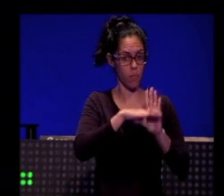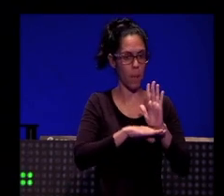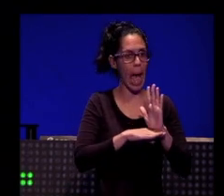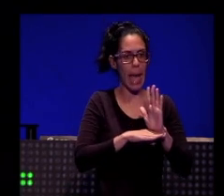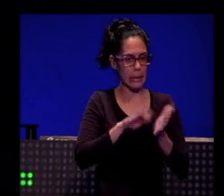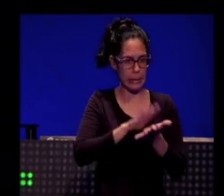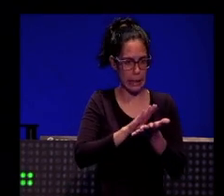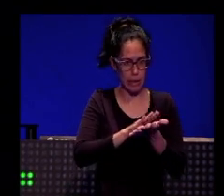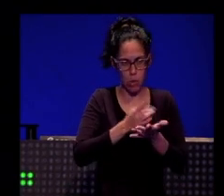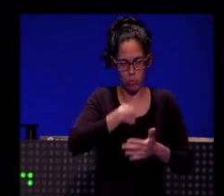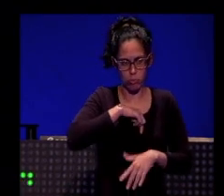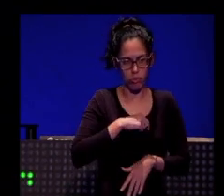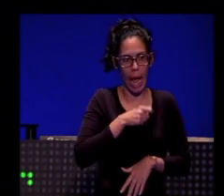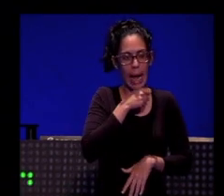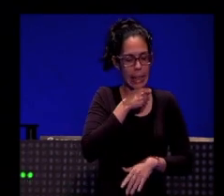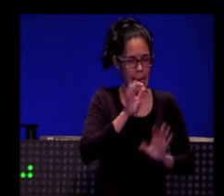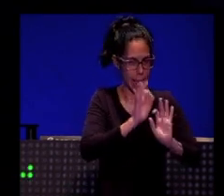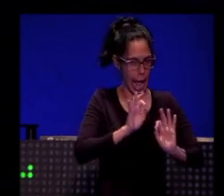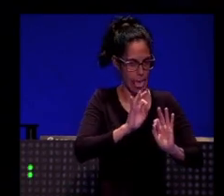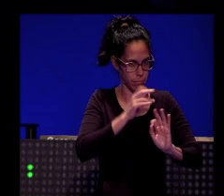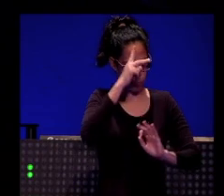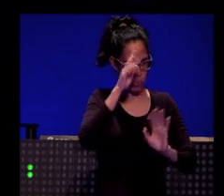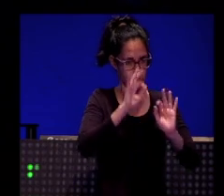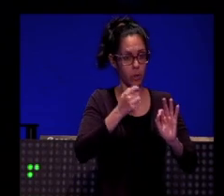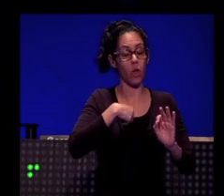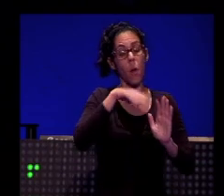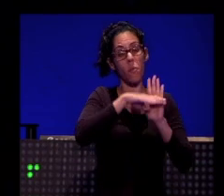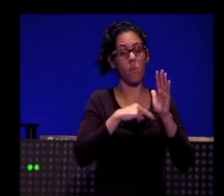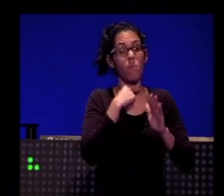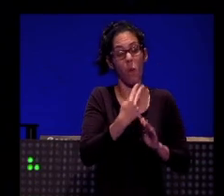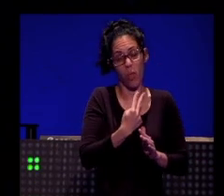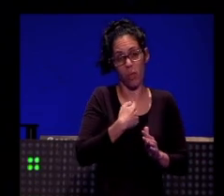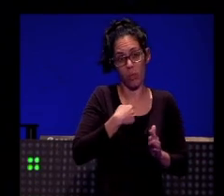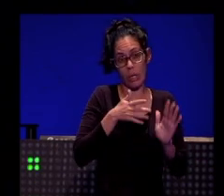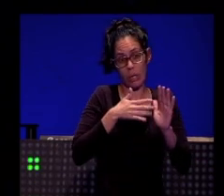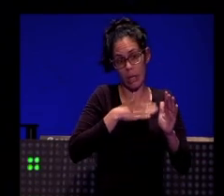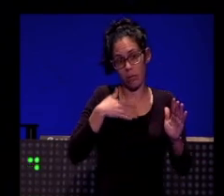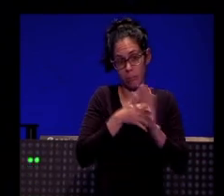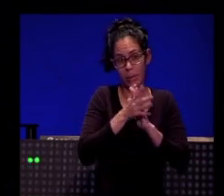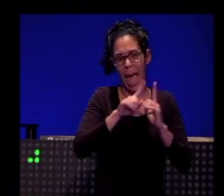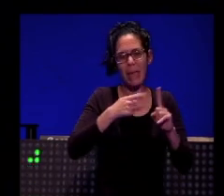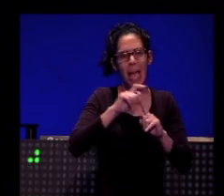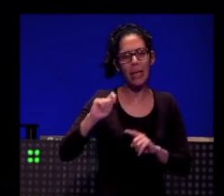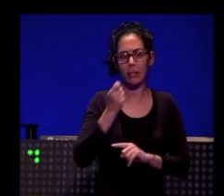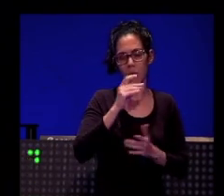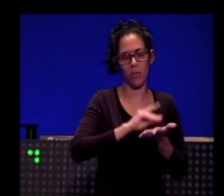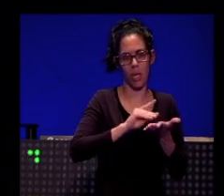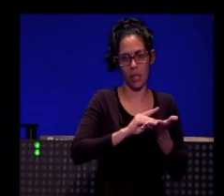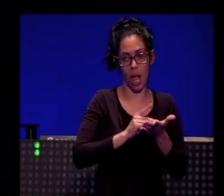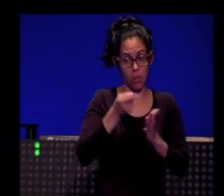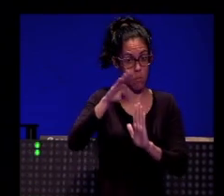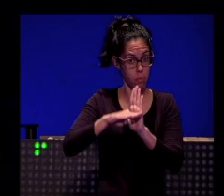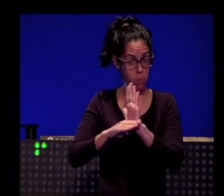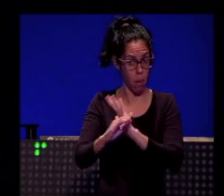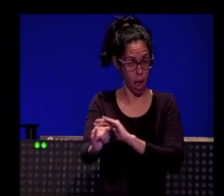cantar ni nada por el estilo. Vengo a hablaros de la voz y de todo el éxito también digital que ha generado el programa.